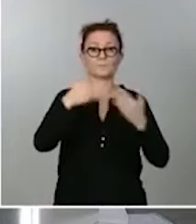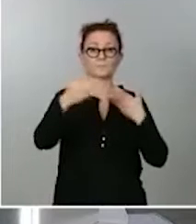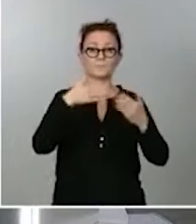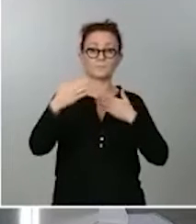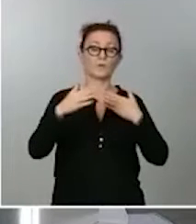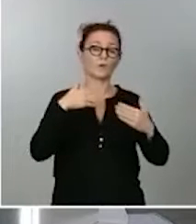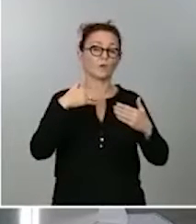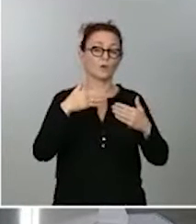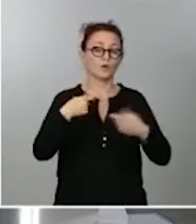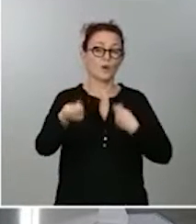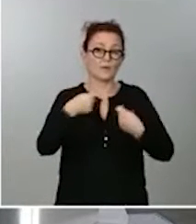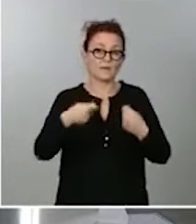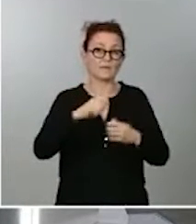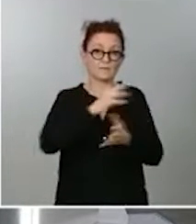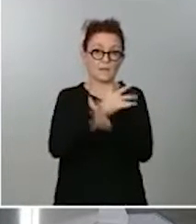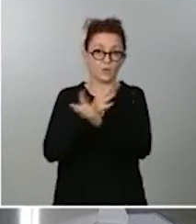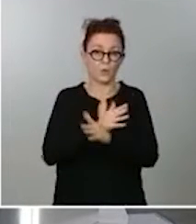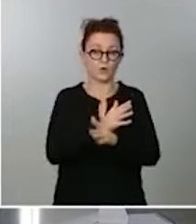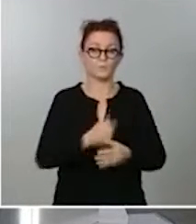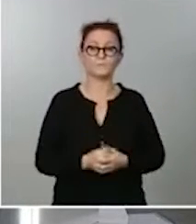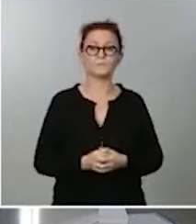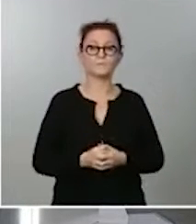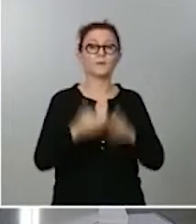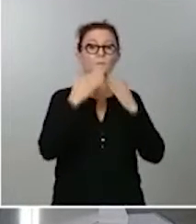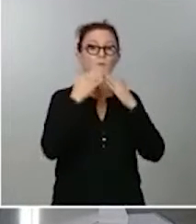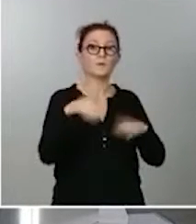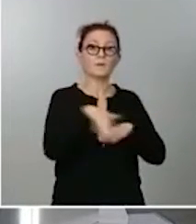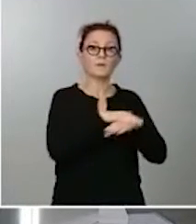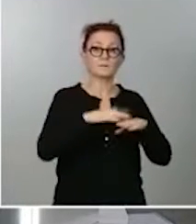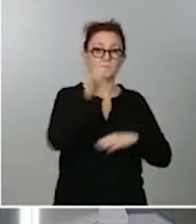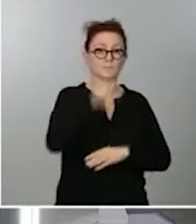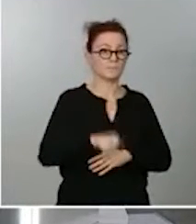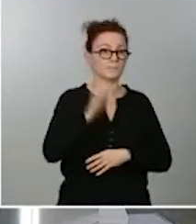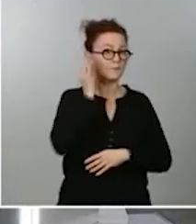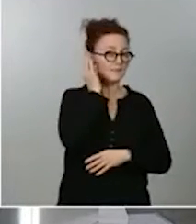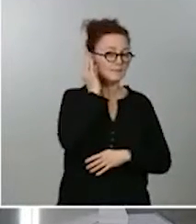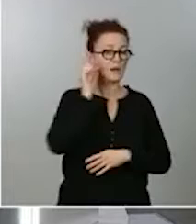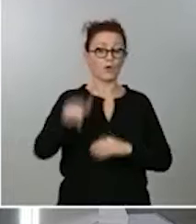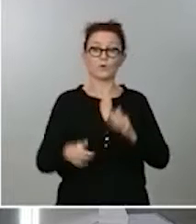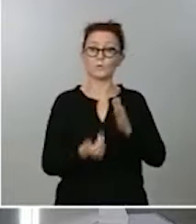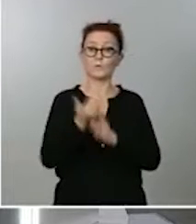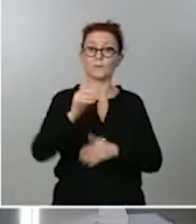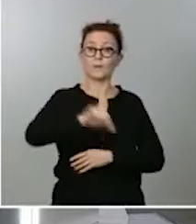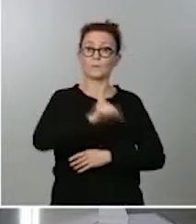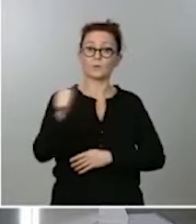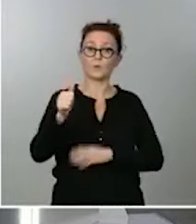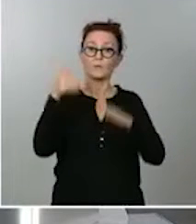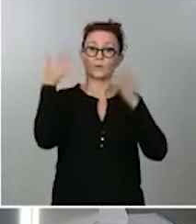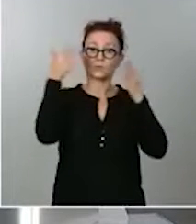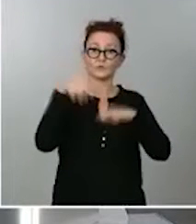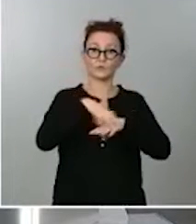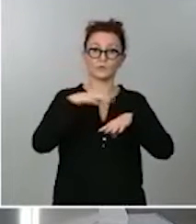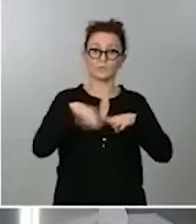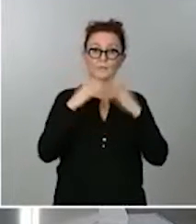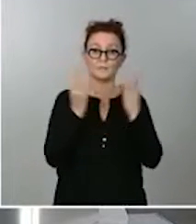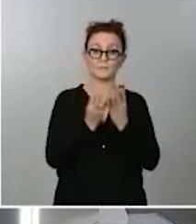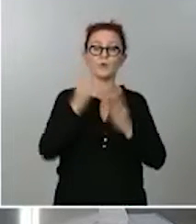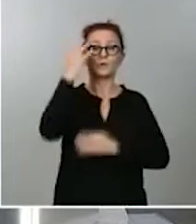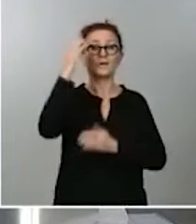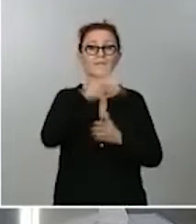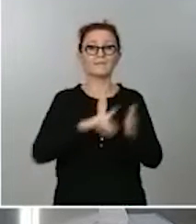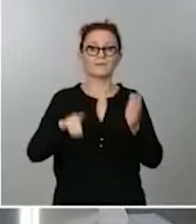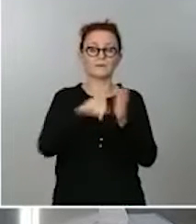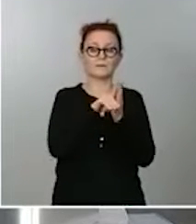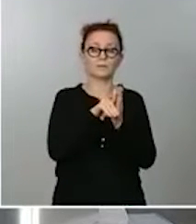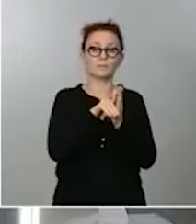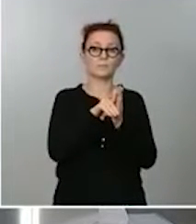Muchísimas gracias, ministra. Efectivamente, esta mañana hemos aprobado en el Consejo de Ministros el Real Decreto para